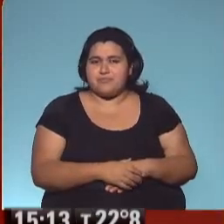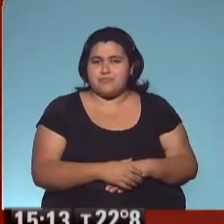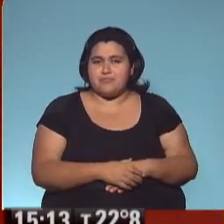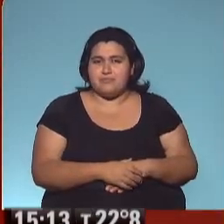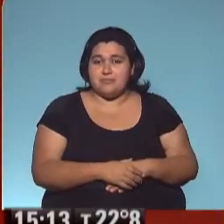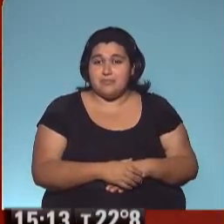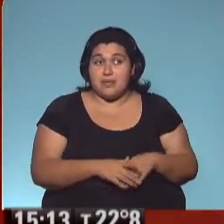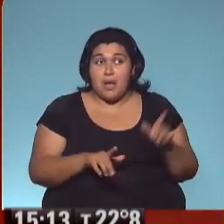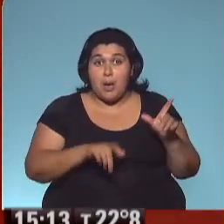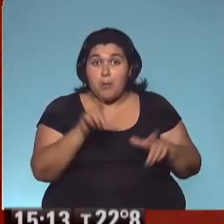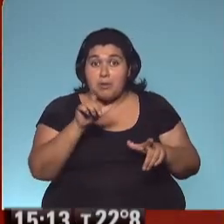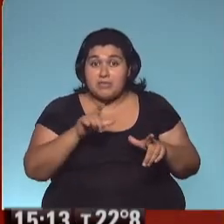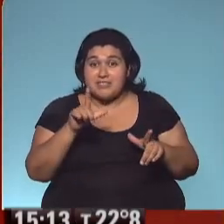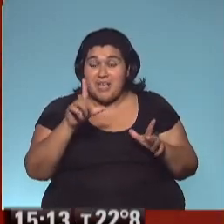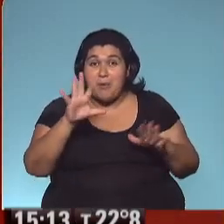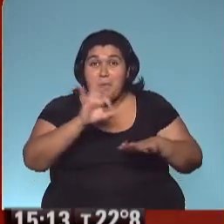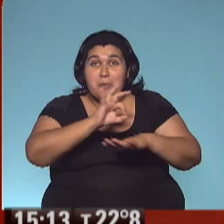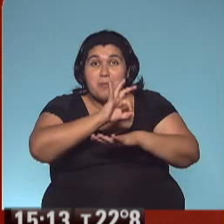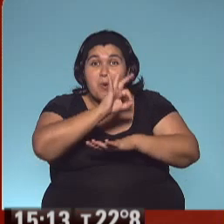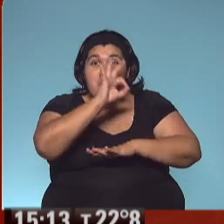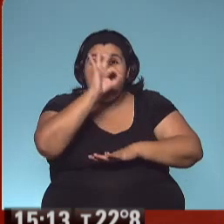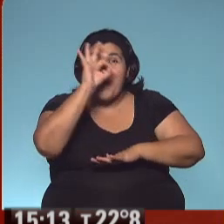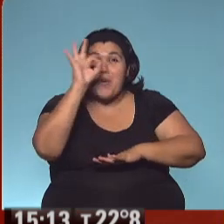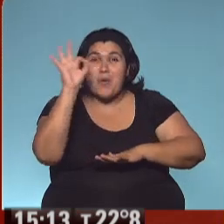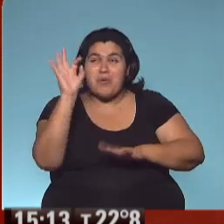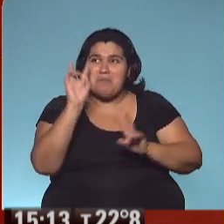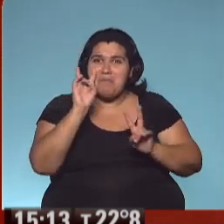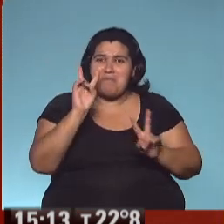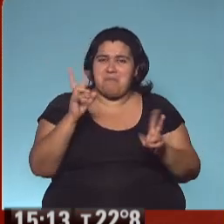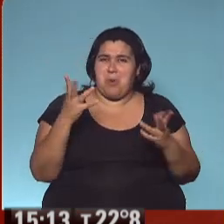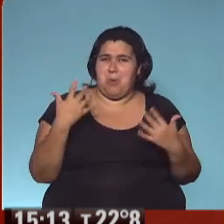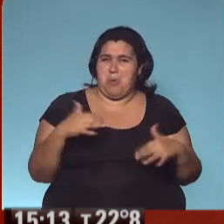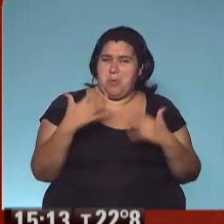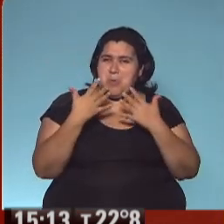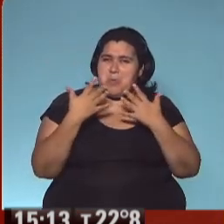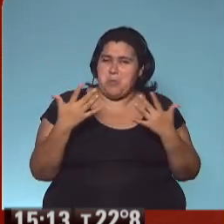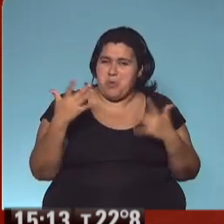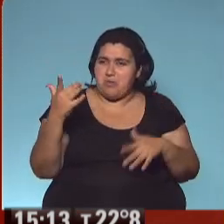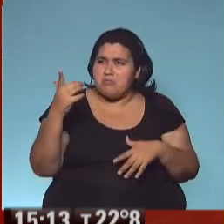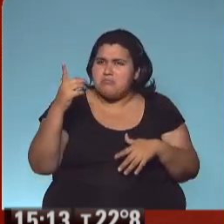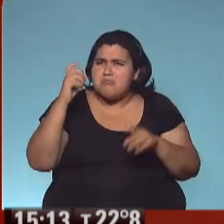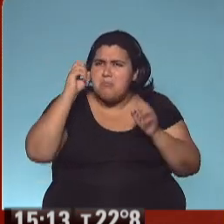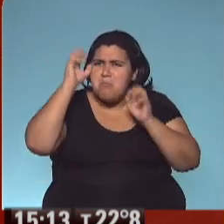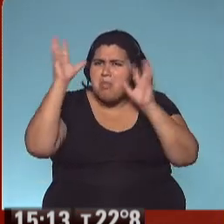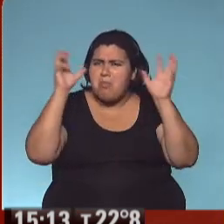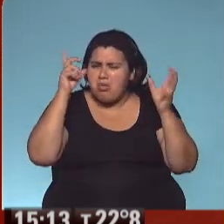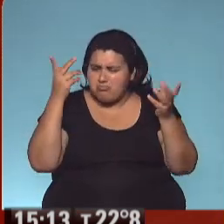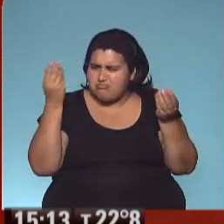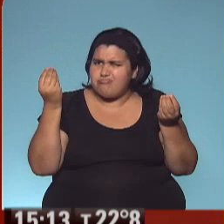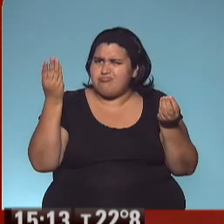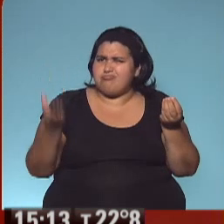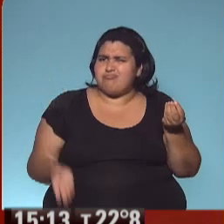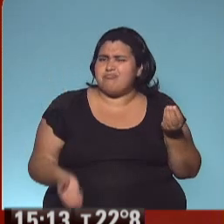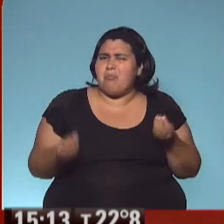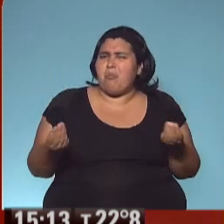La gente, en cuanto se despertaba a la mañana, pensaba, ¿cómo habrá amanecido el ogronte hoy? Era importante